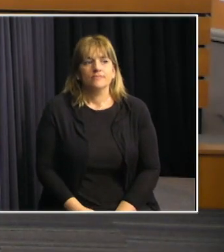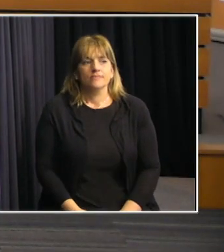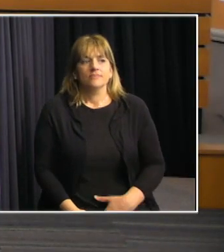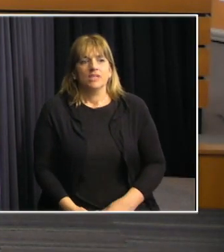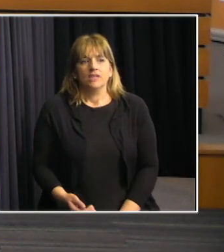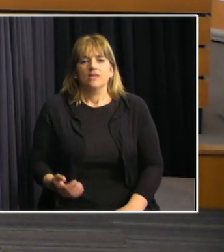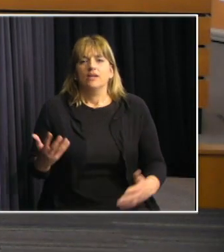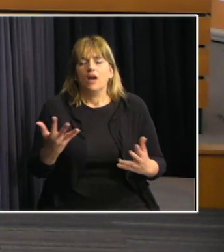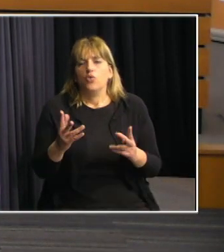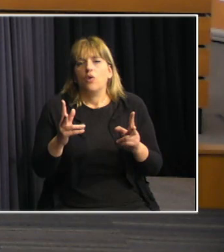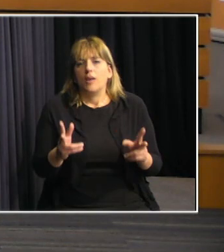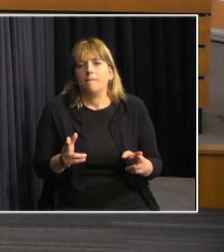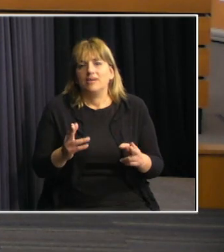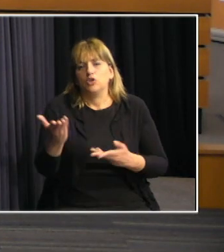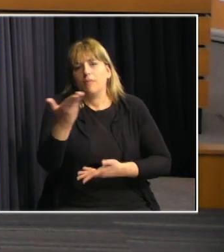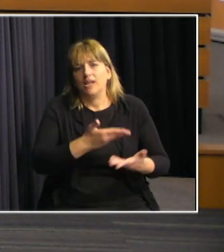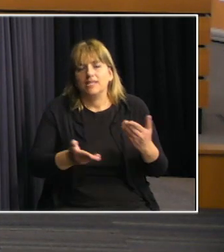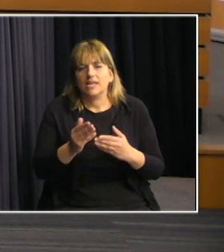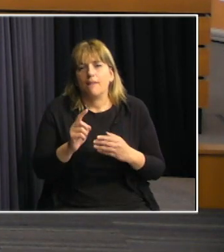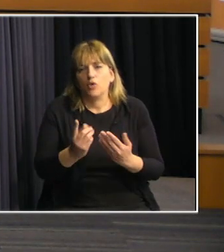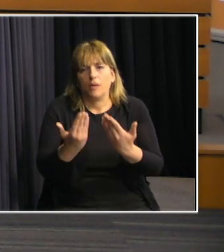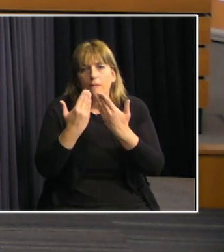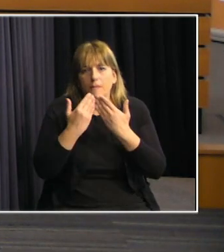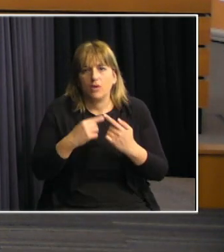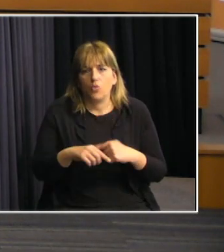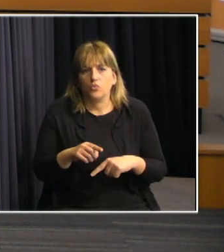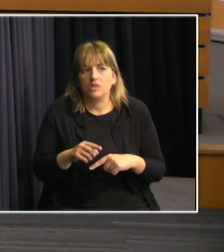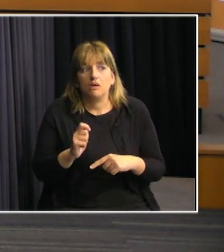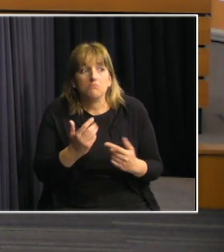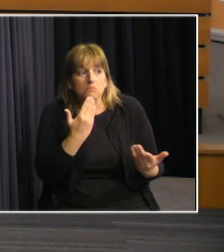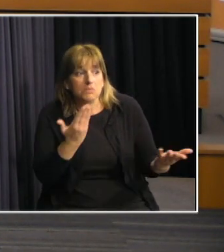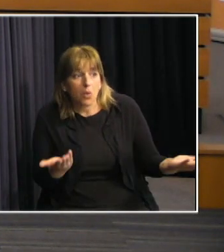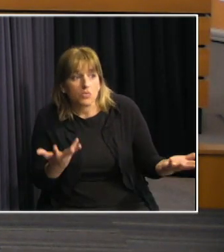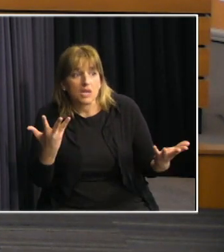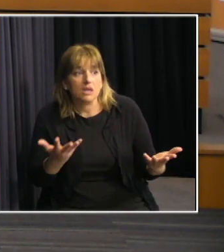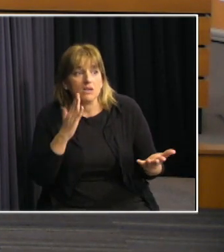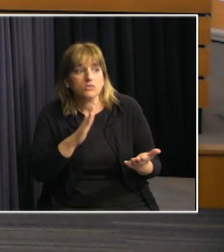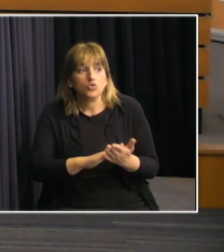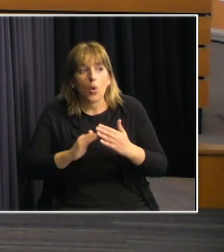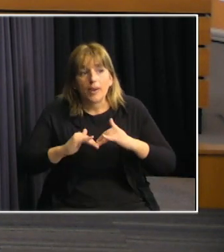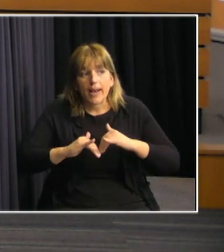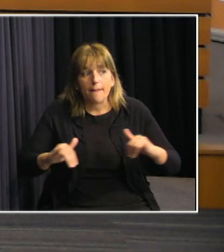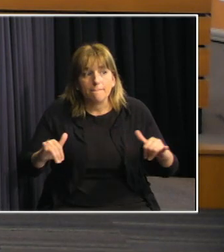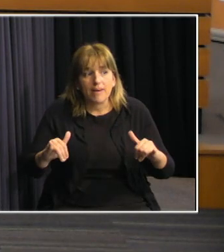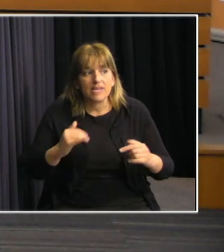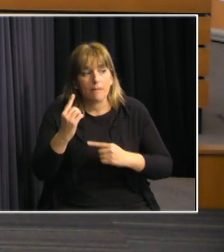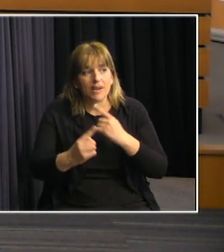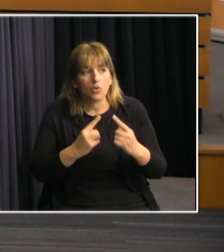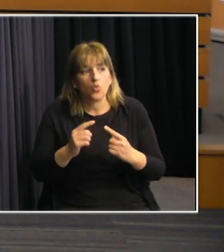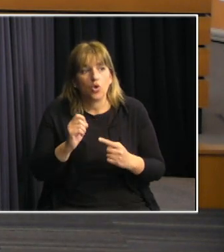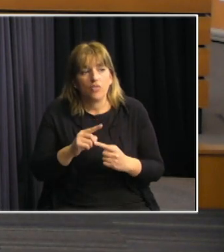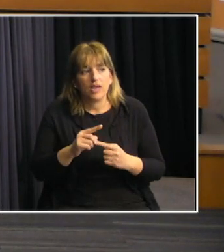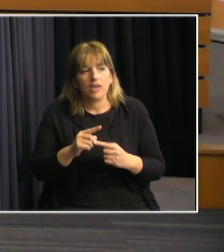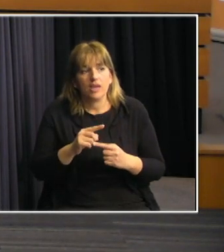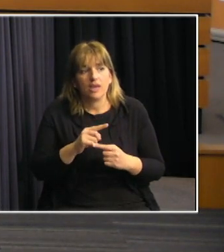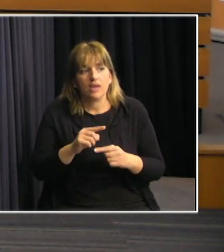Habilitamos ahora un espacio para el intercambio. ¿Alguien tiene alguna pregunta en relación a la campaña para alguno de los integrantes de